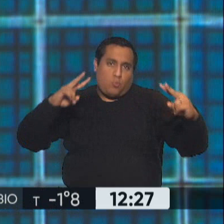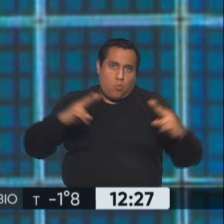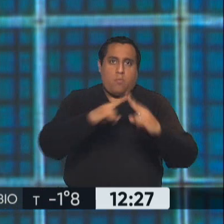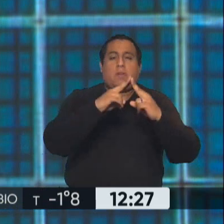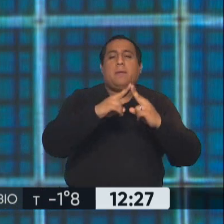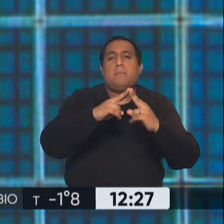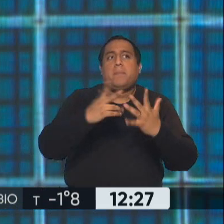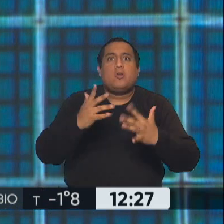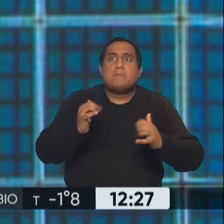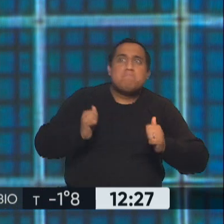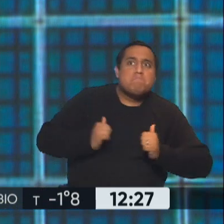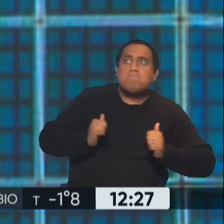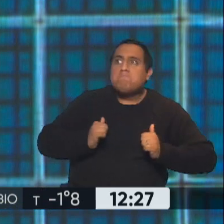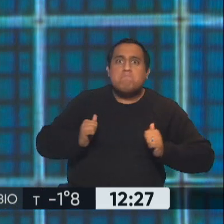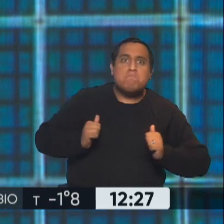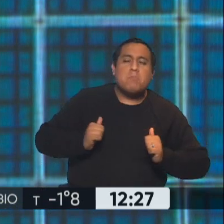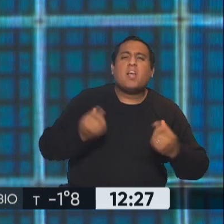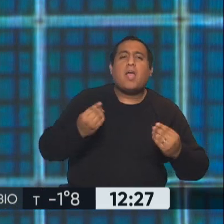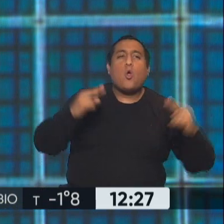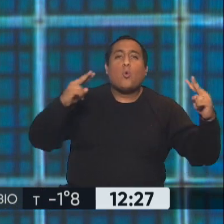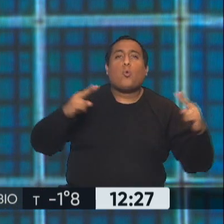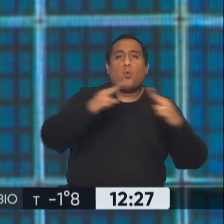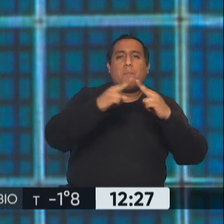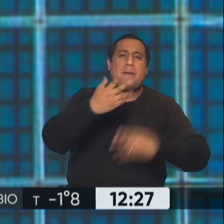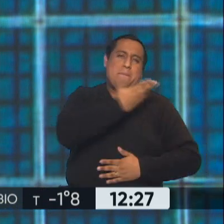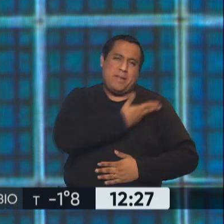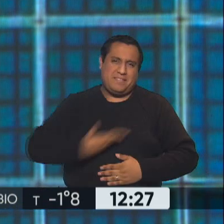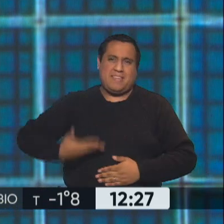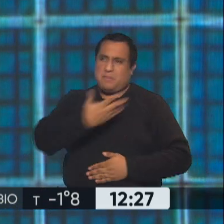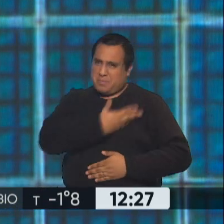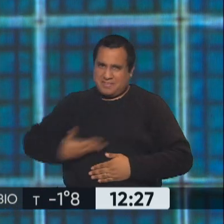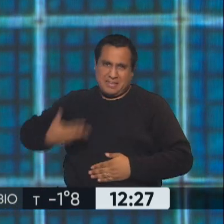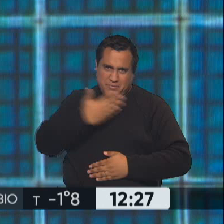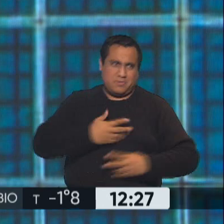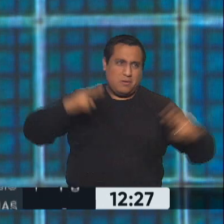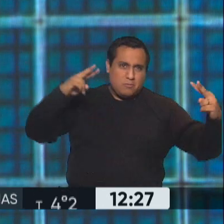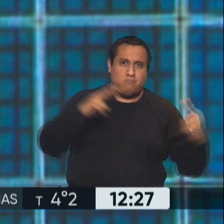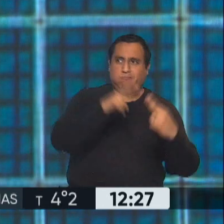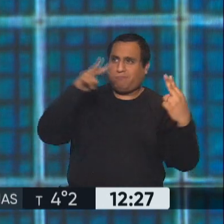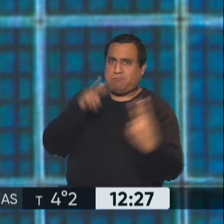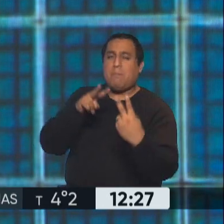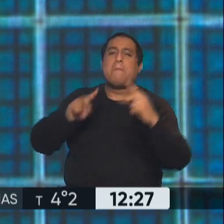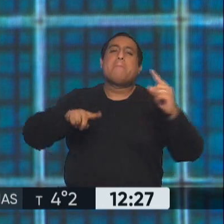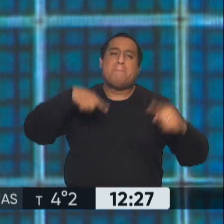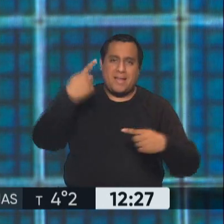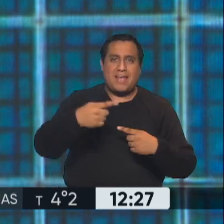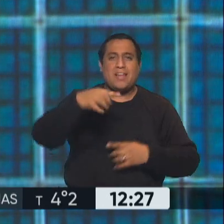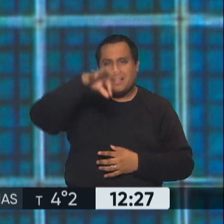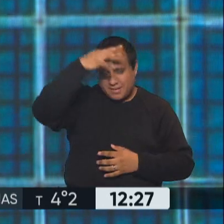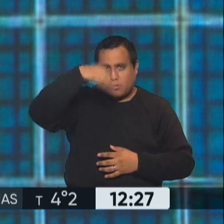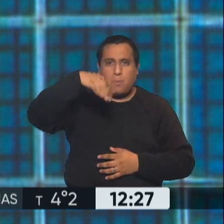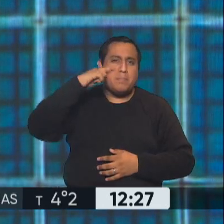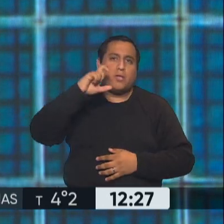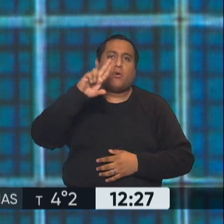la expectativa está sobre esta cumbre de presidentes que se va a desarrollar a partir de mañana en el Teatro Microsoft